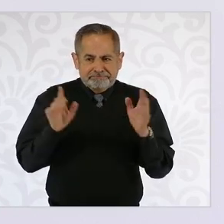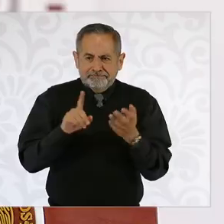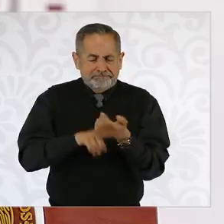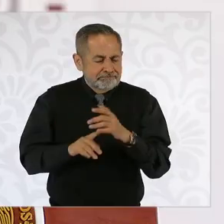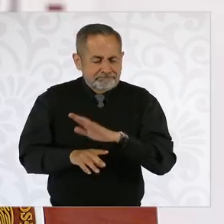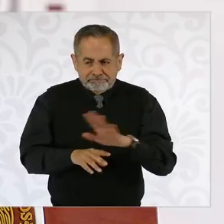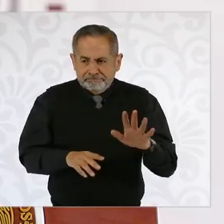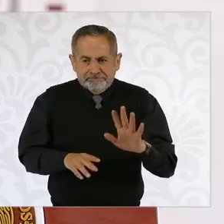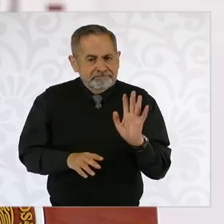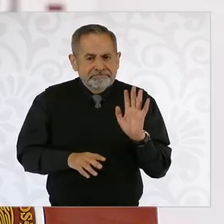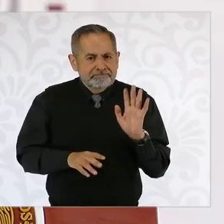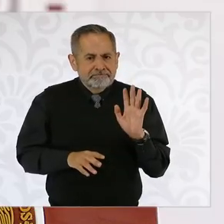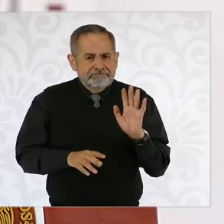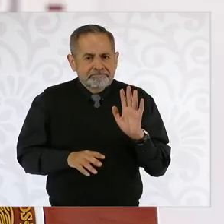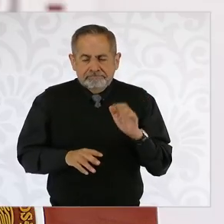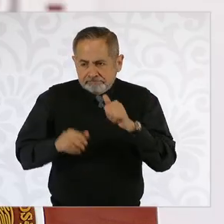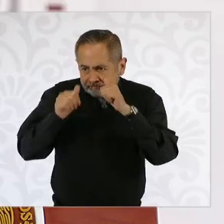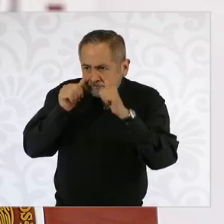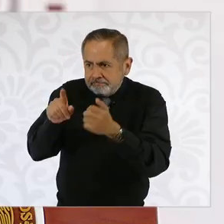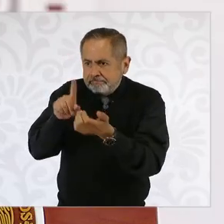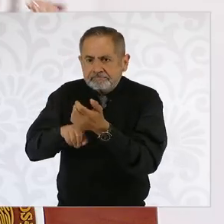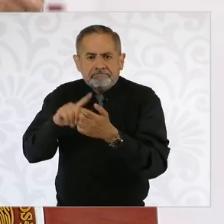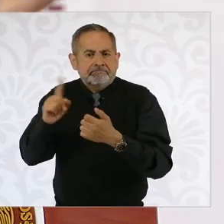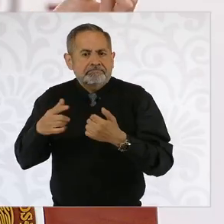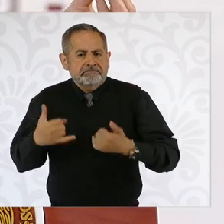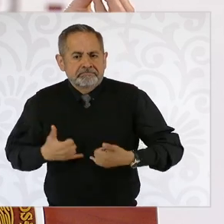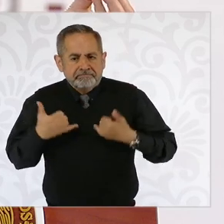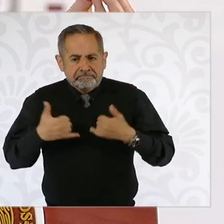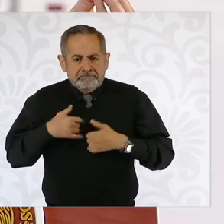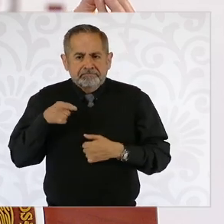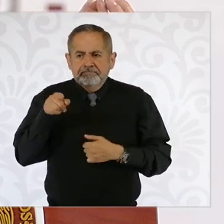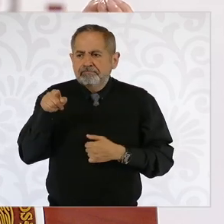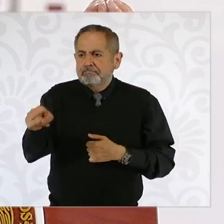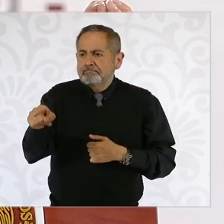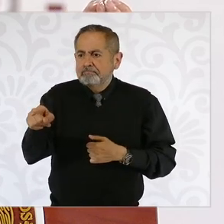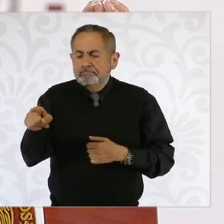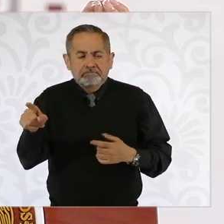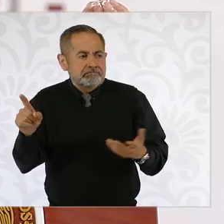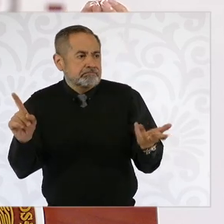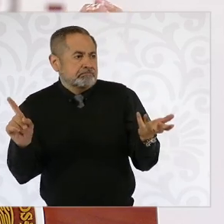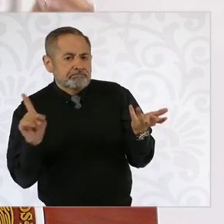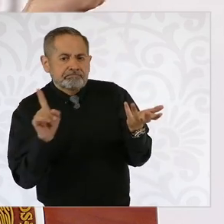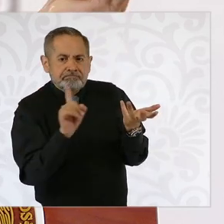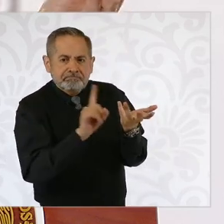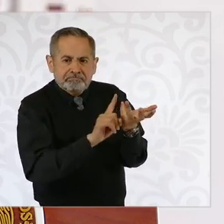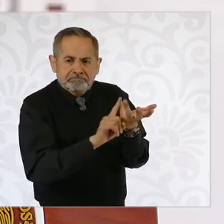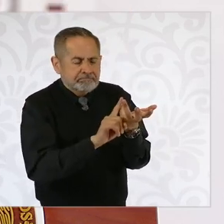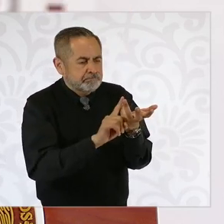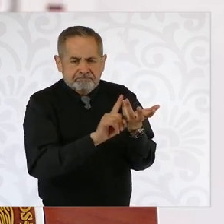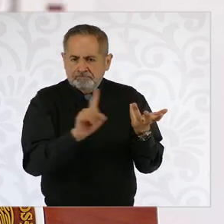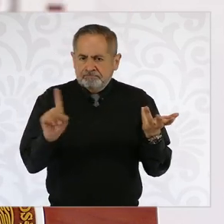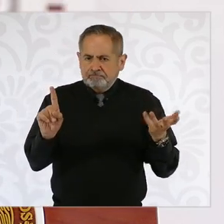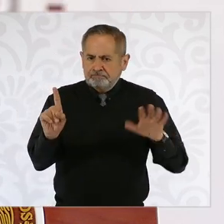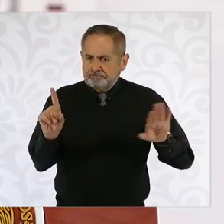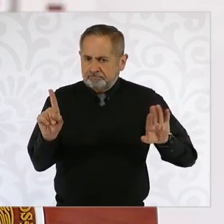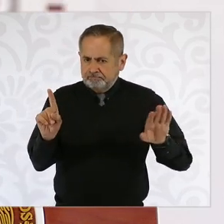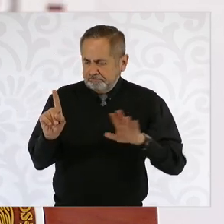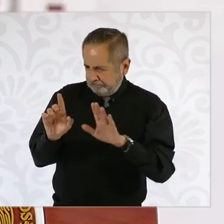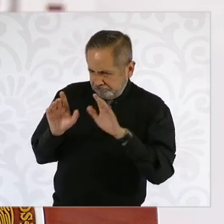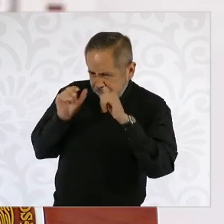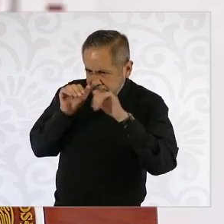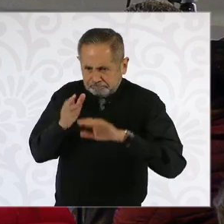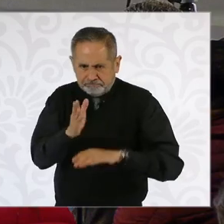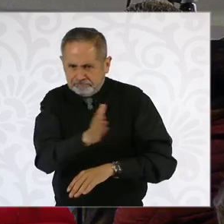que atender a un joven que puede acercarse a una banda delictiva como una opción,